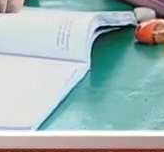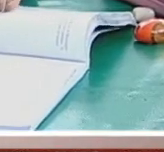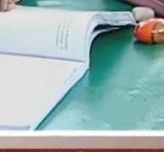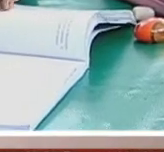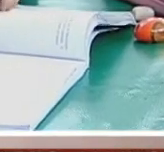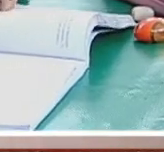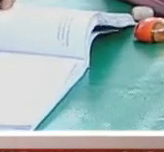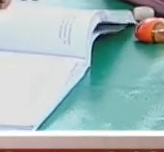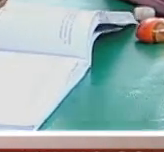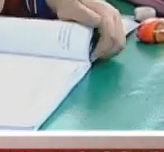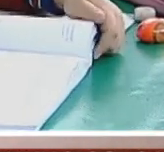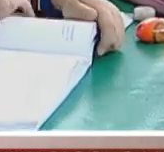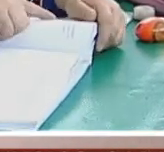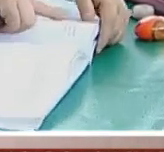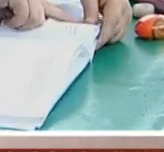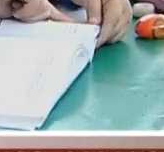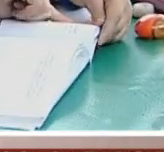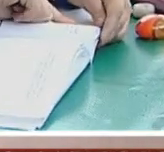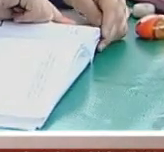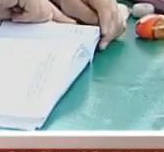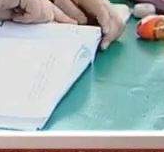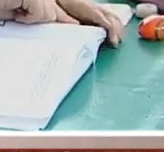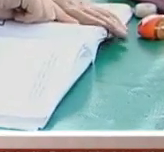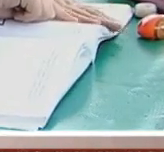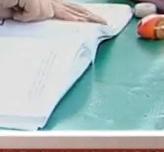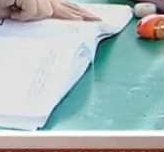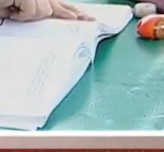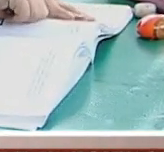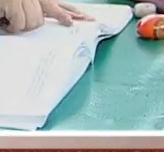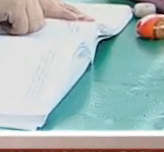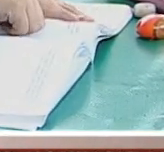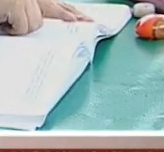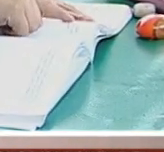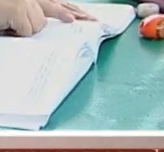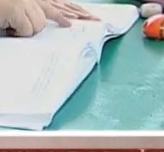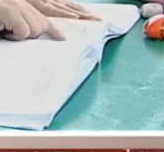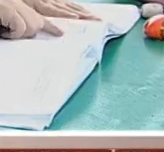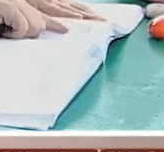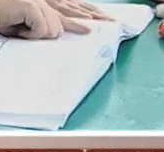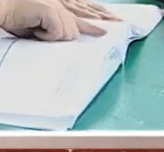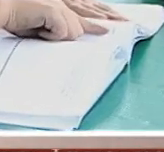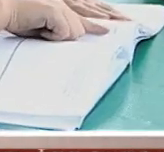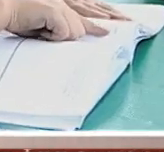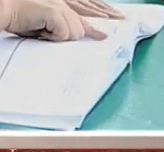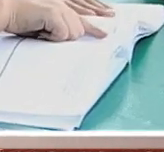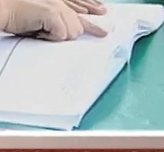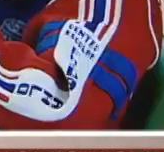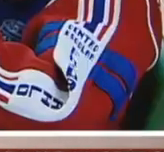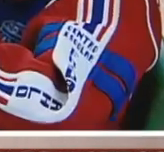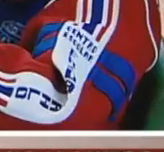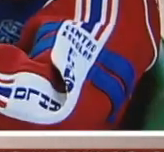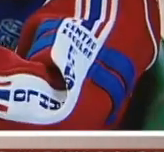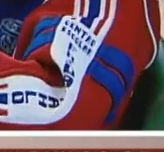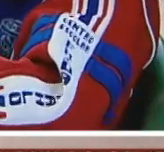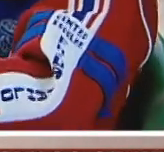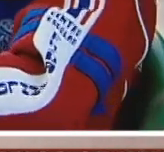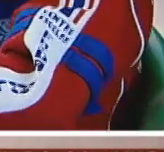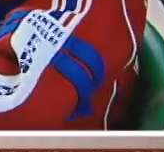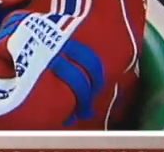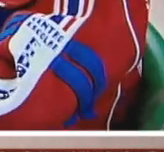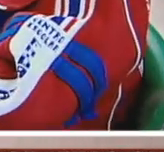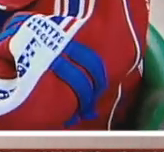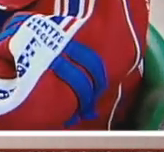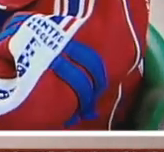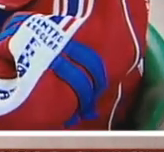no son necesarias porque estos elementos desplegados van a estar visitando que no haya estacionados en dobles filas o terceras